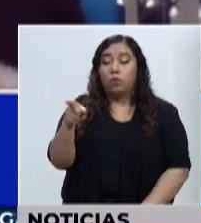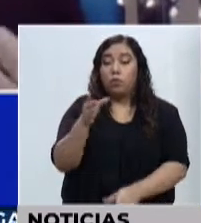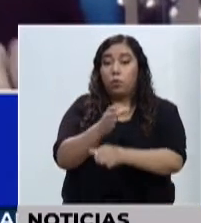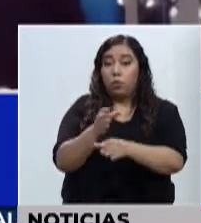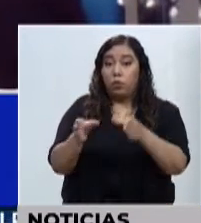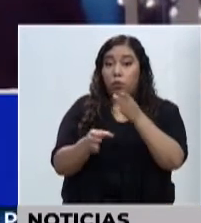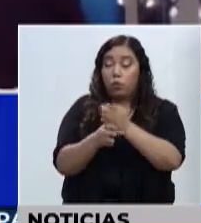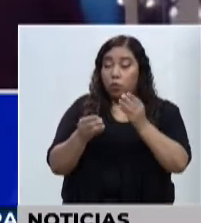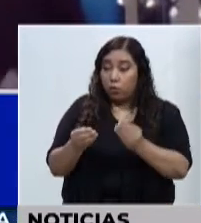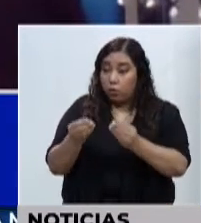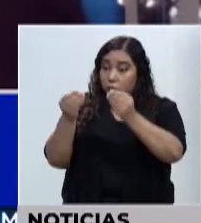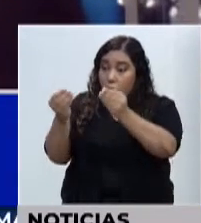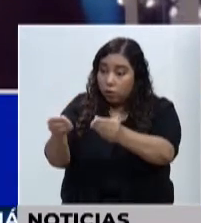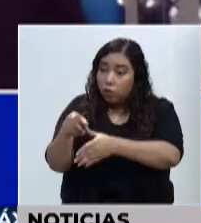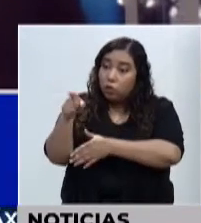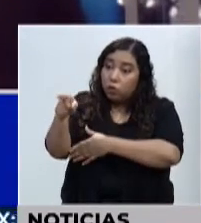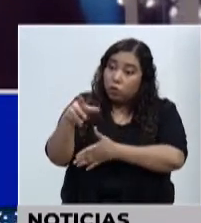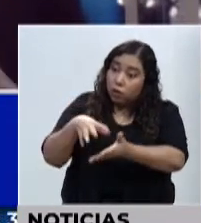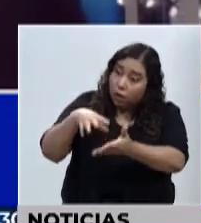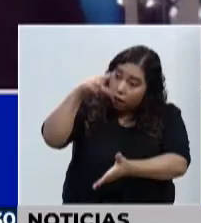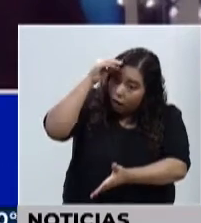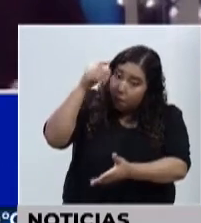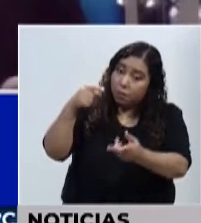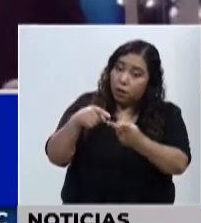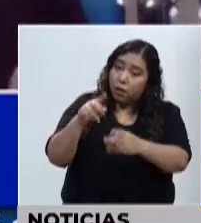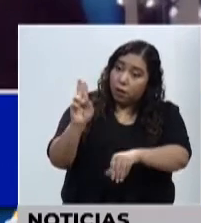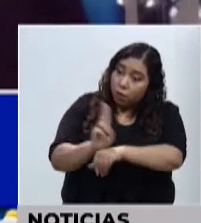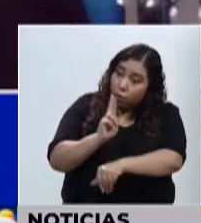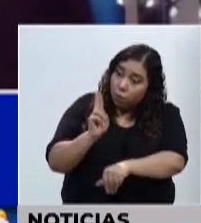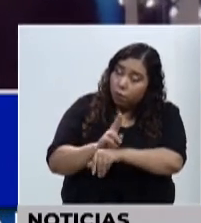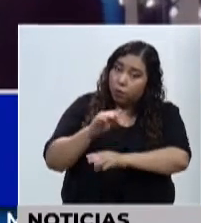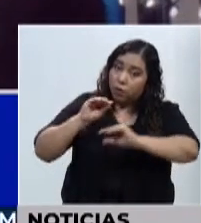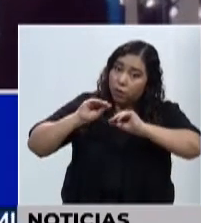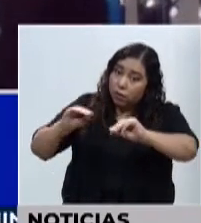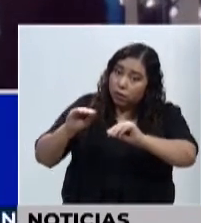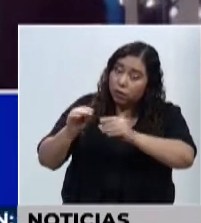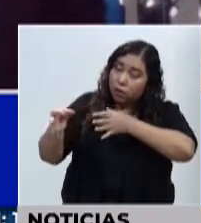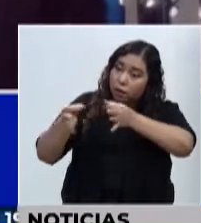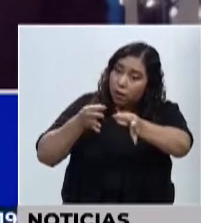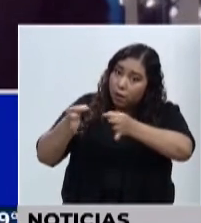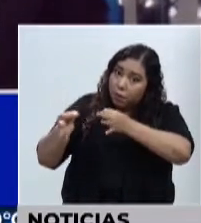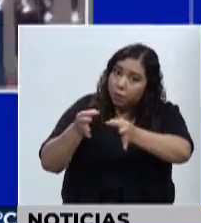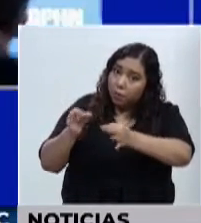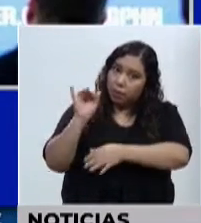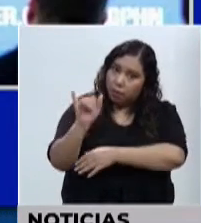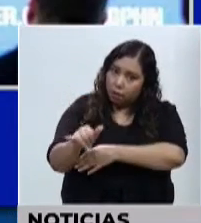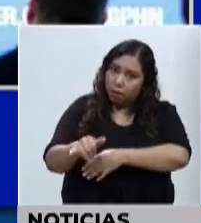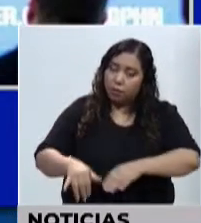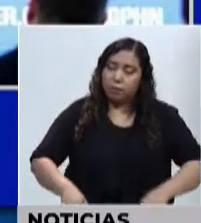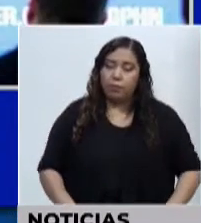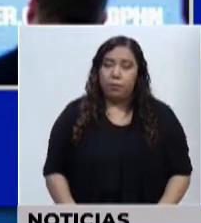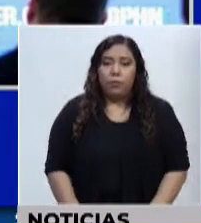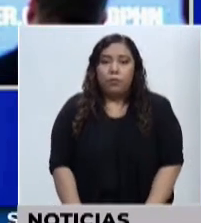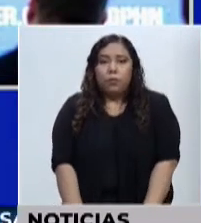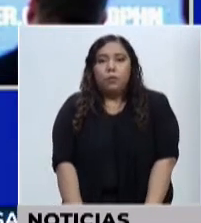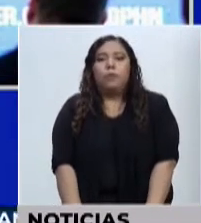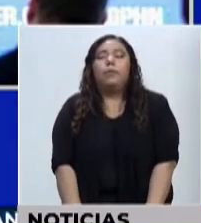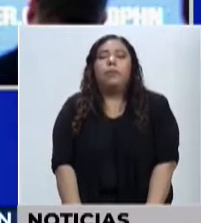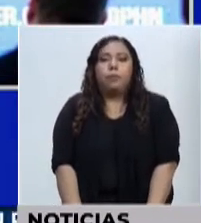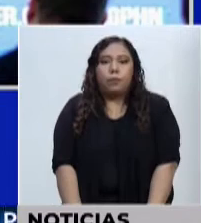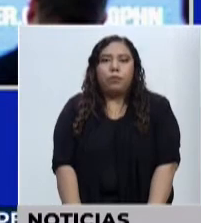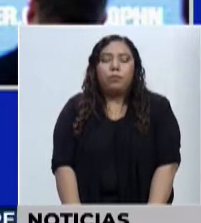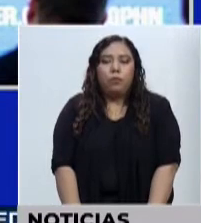usarlo, cómo lo deben de usar y cómo eso beneficia su salud. Y precisamente, ¿cómo